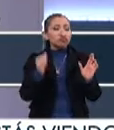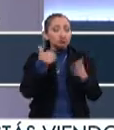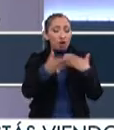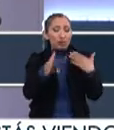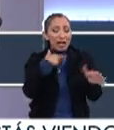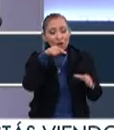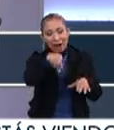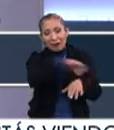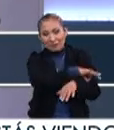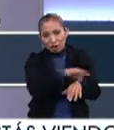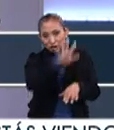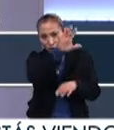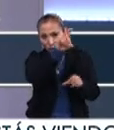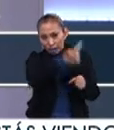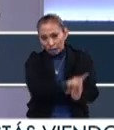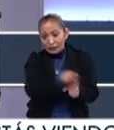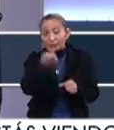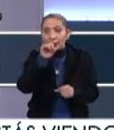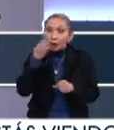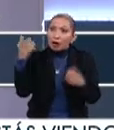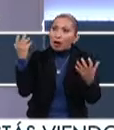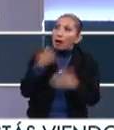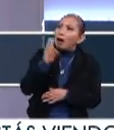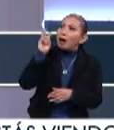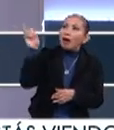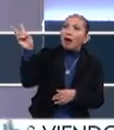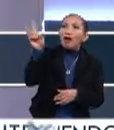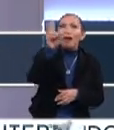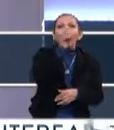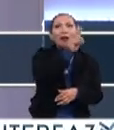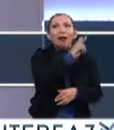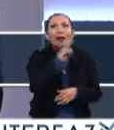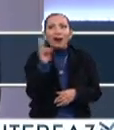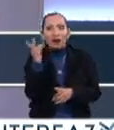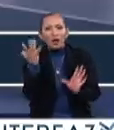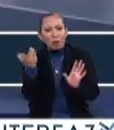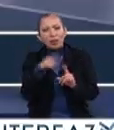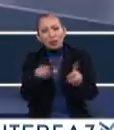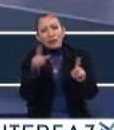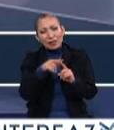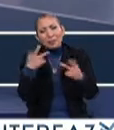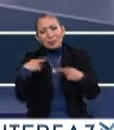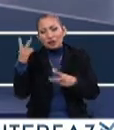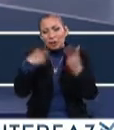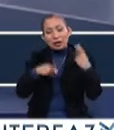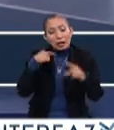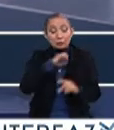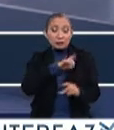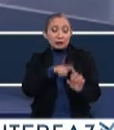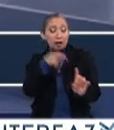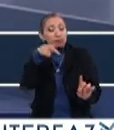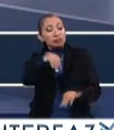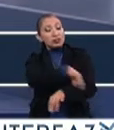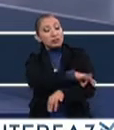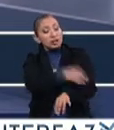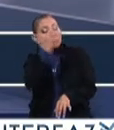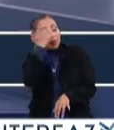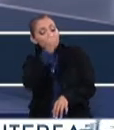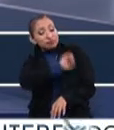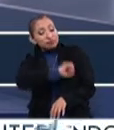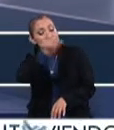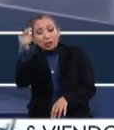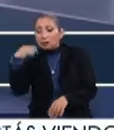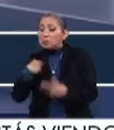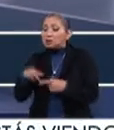el abierto que está ahí cinco días, pero también descubre, digamos, tenemos varios públicos, ¿no? El que viene especializado del diseño, pero también el